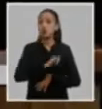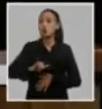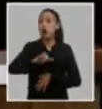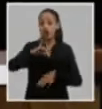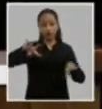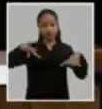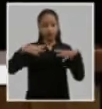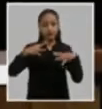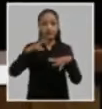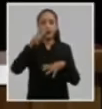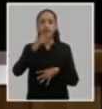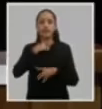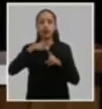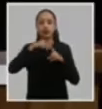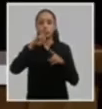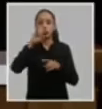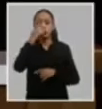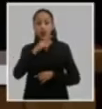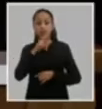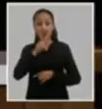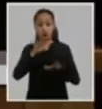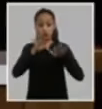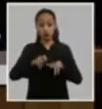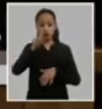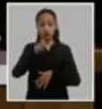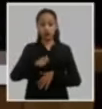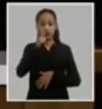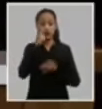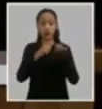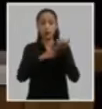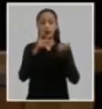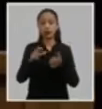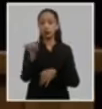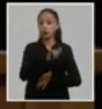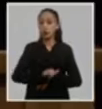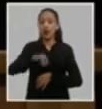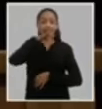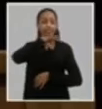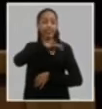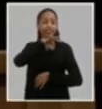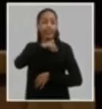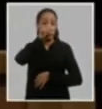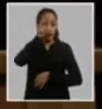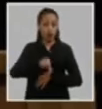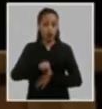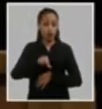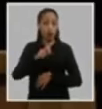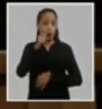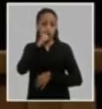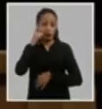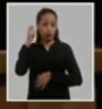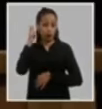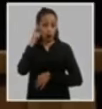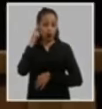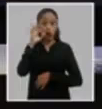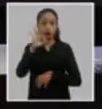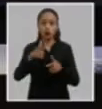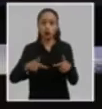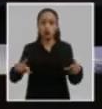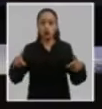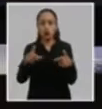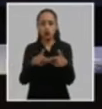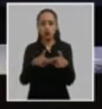Ventura segundo secretario del comité central del partido delegadas y delegados al octavo congreso del partido